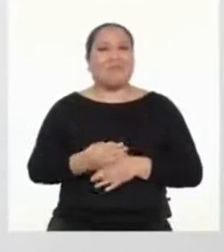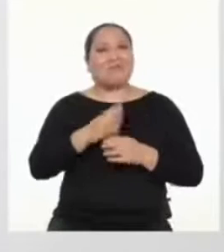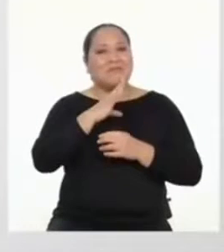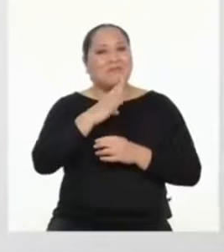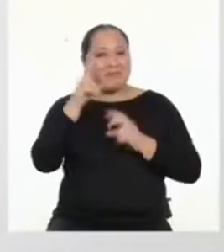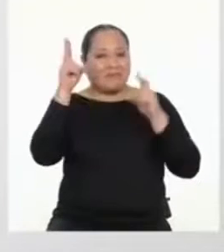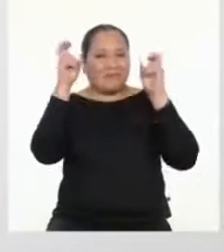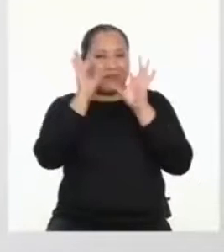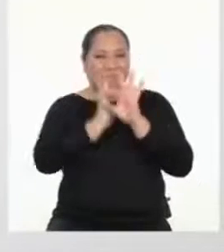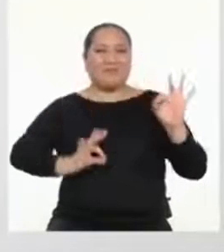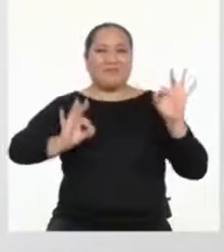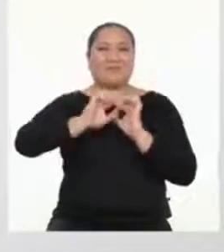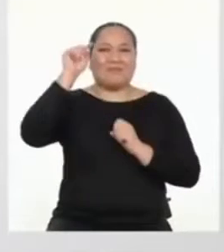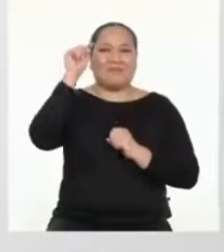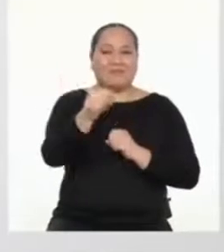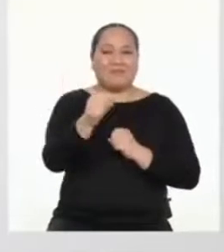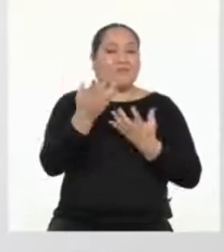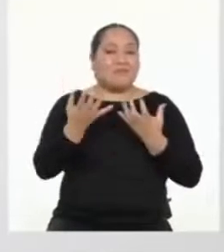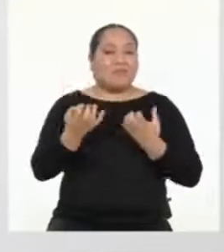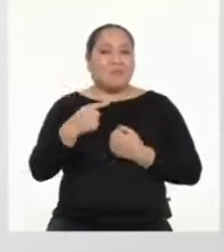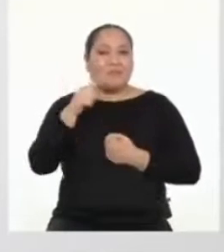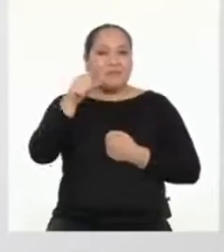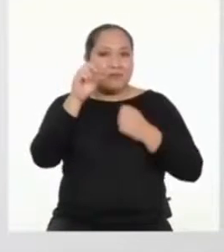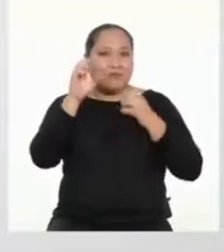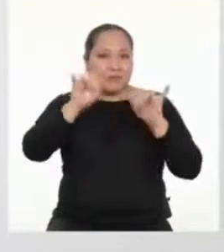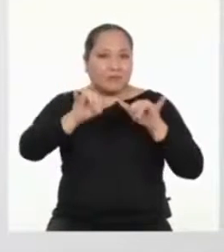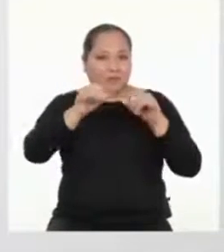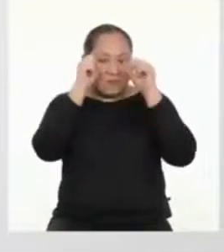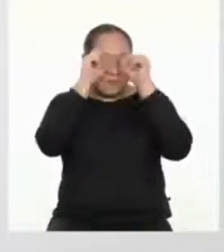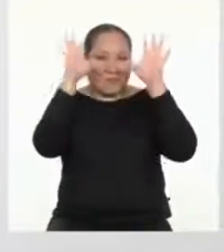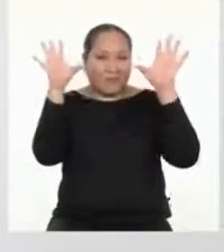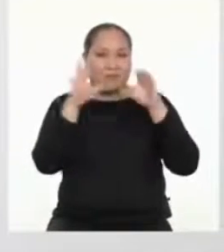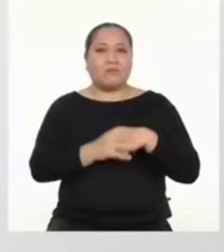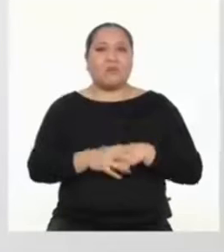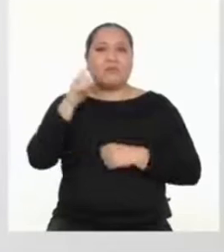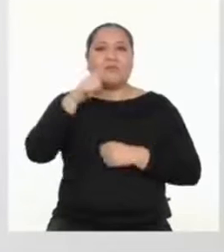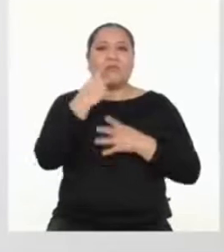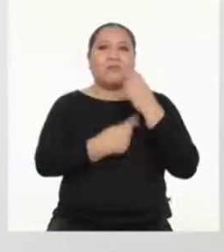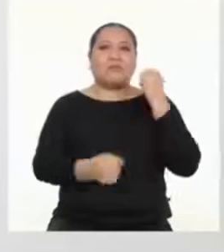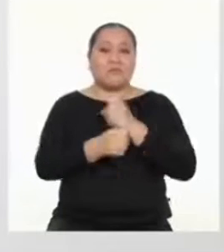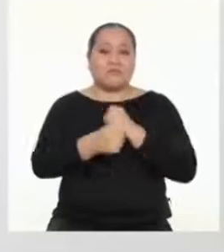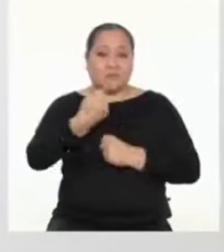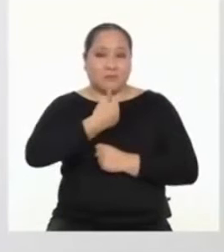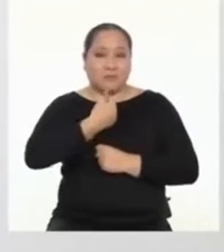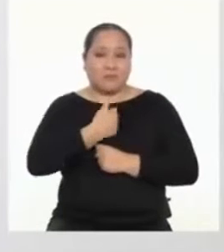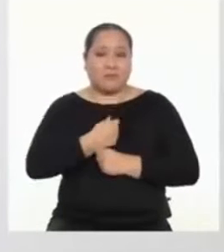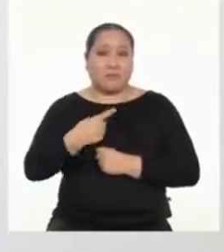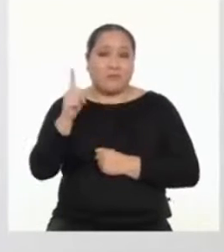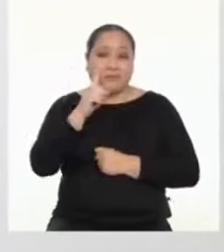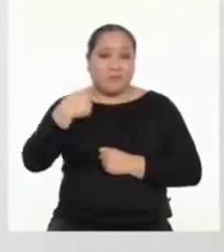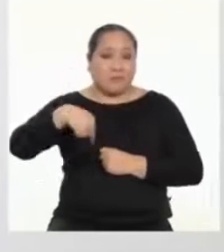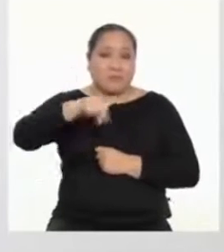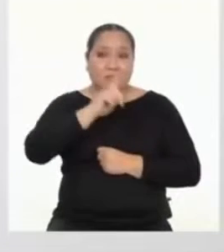tema tan importante. Esto es lo que quiero que les quede más claro. Tenemos que confiar en nosotros. Si